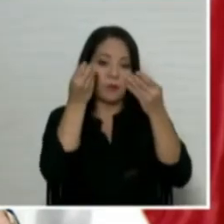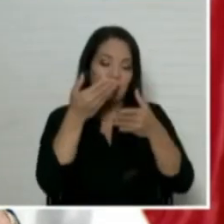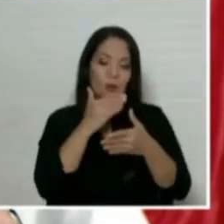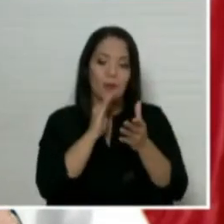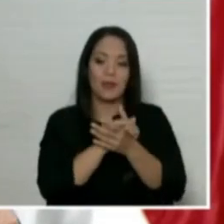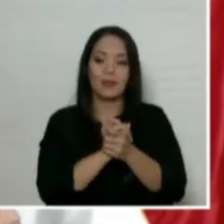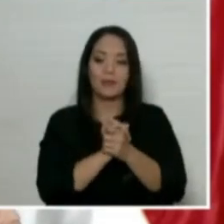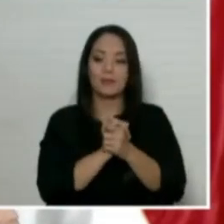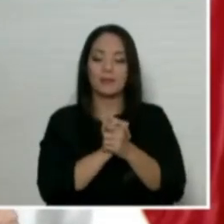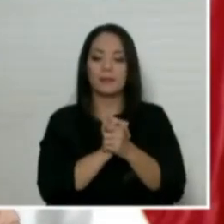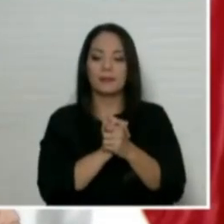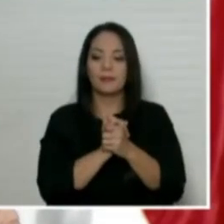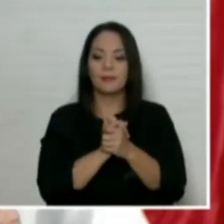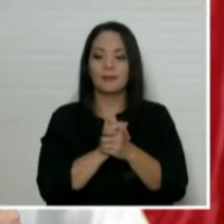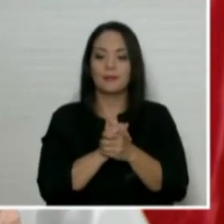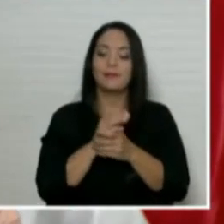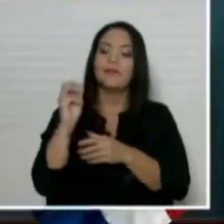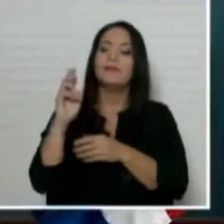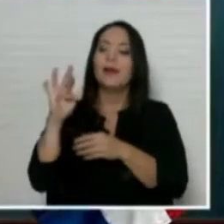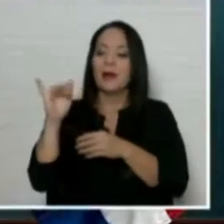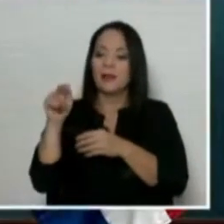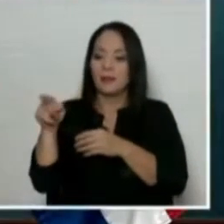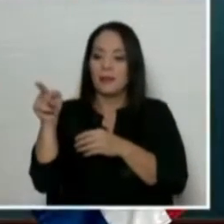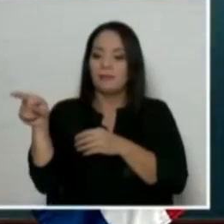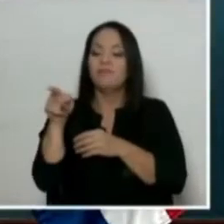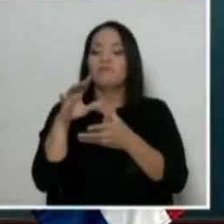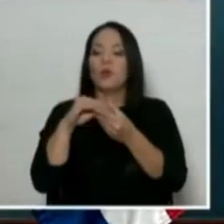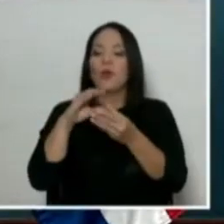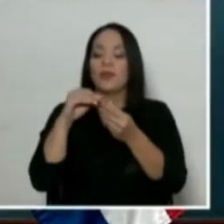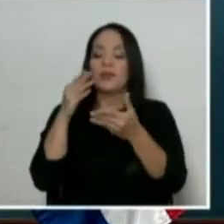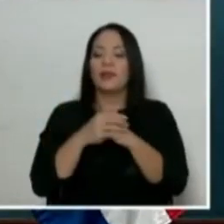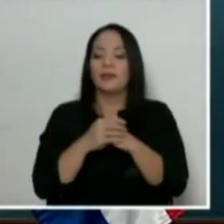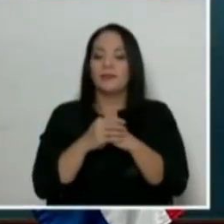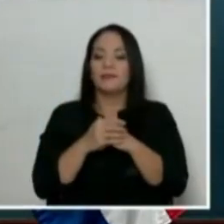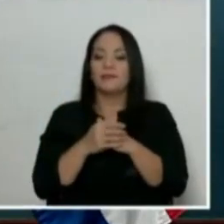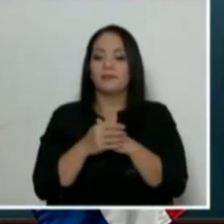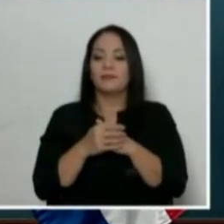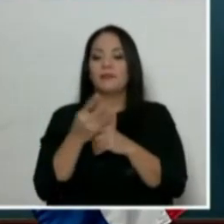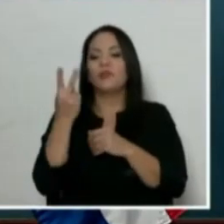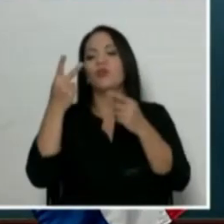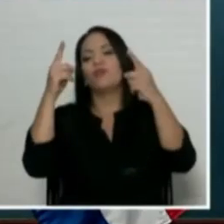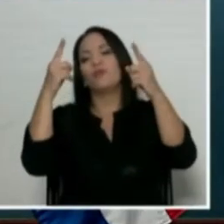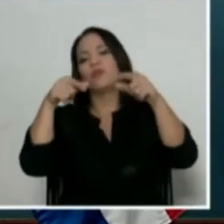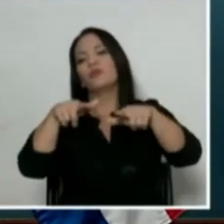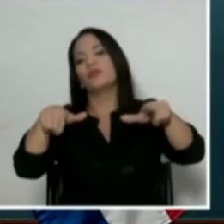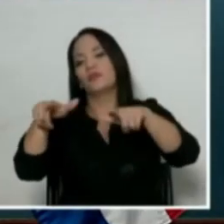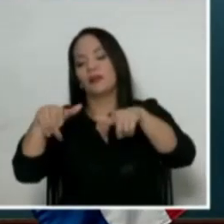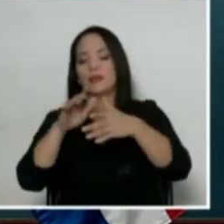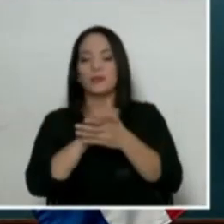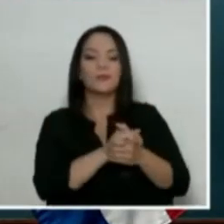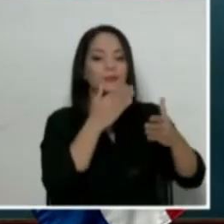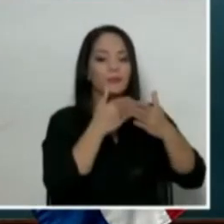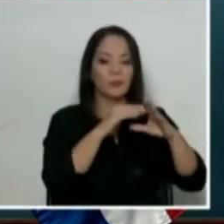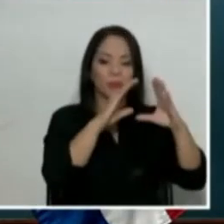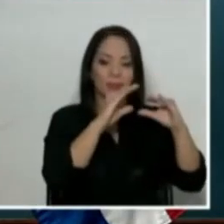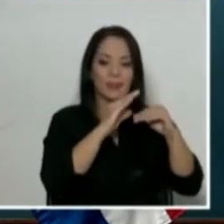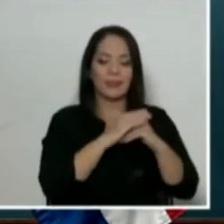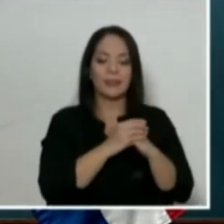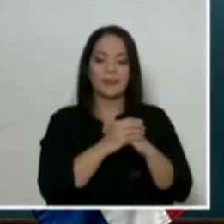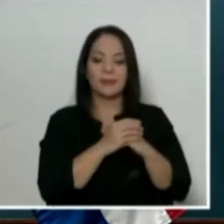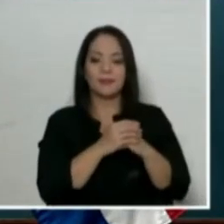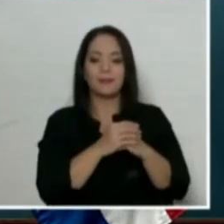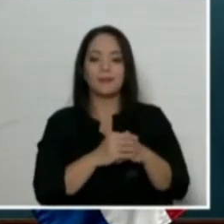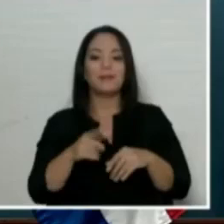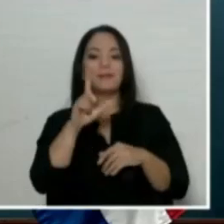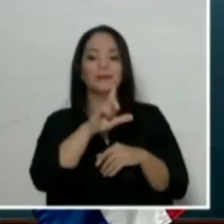Entonces, doña Marta, cuénteles sobre los dos famosos terrenos, etcétera. Bueno, muy buenas tardes. El día